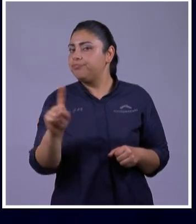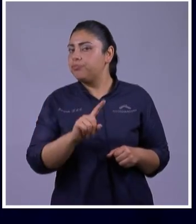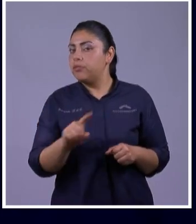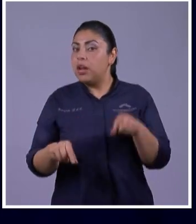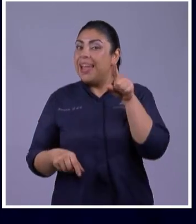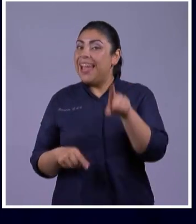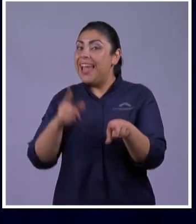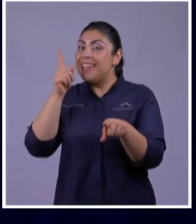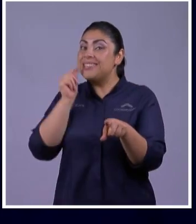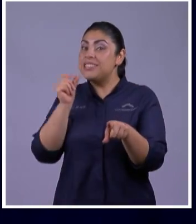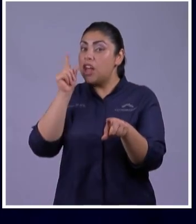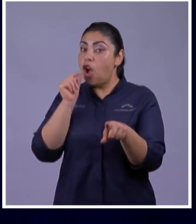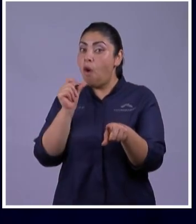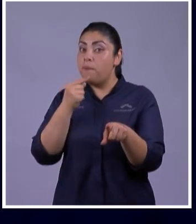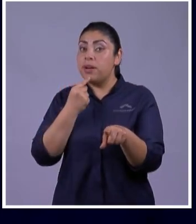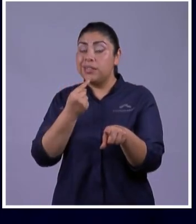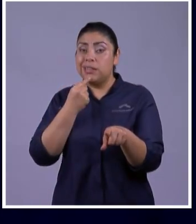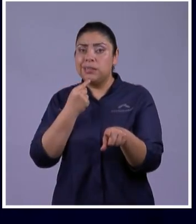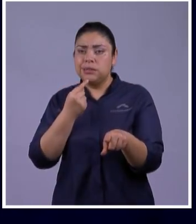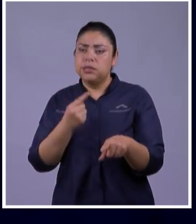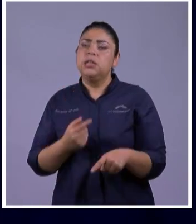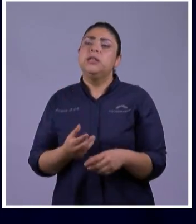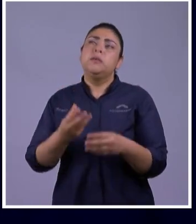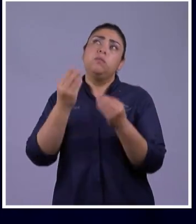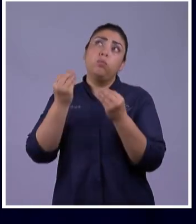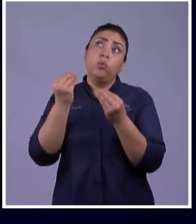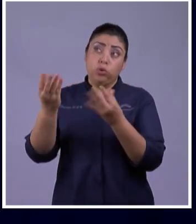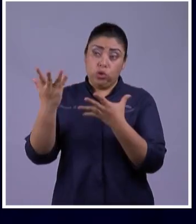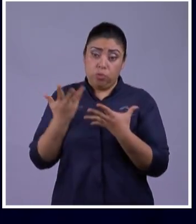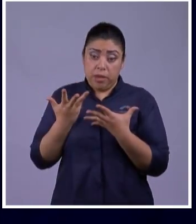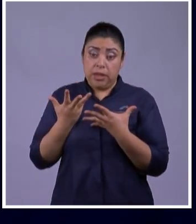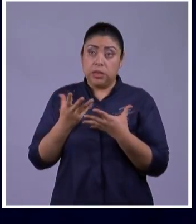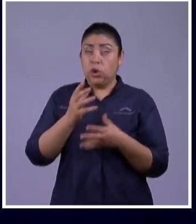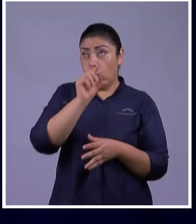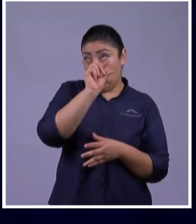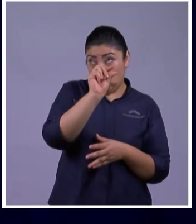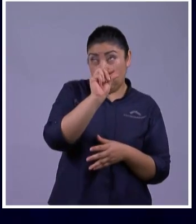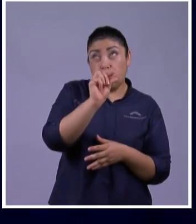si me das un poco más te niego y si me das un poco más te blasfemo eso es una amenaza